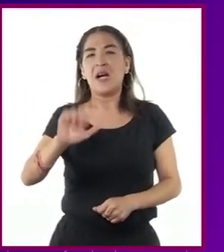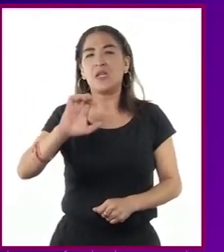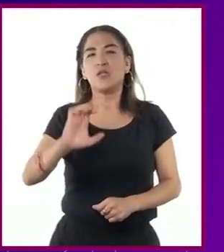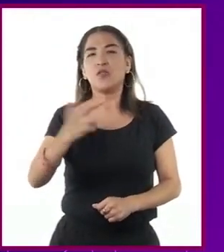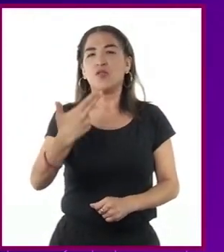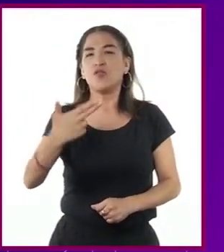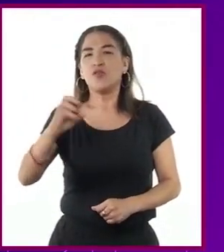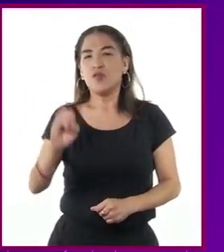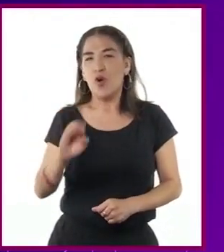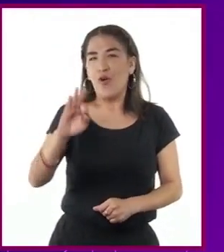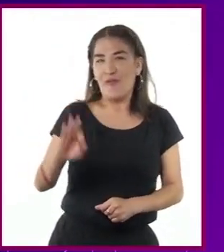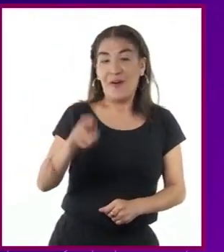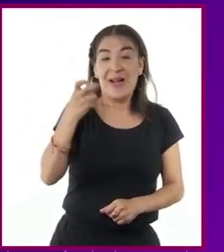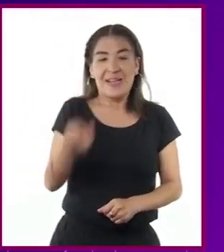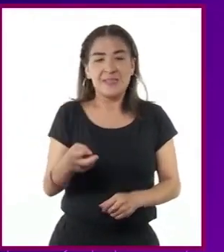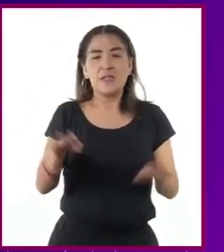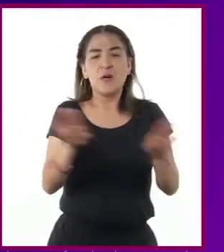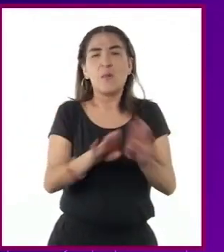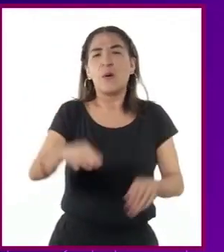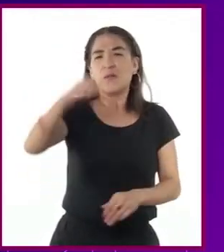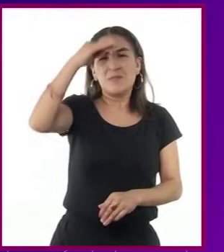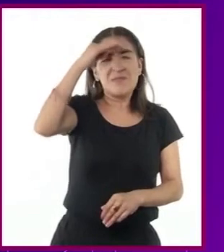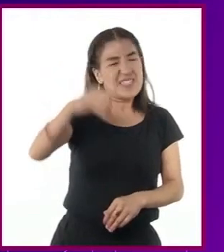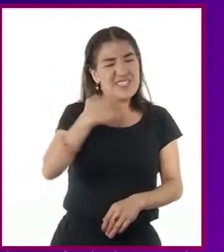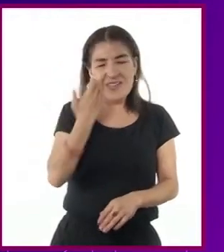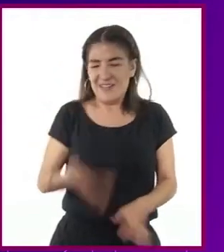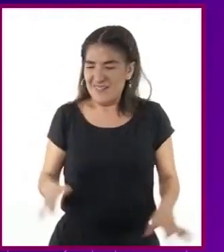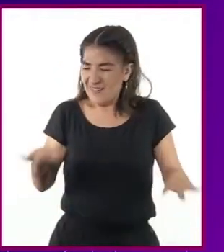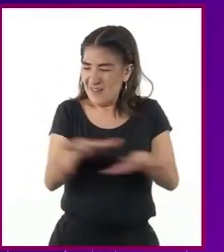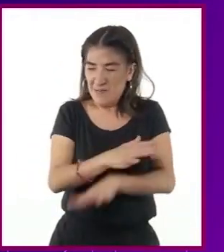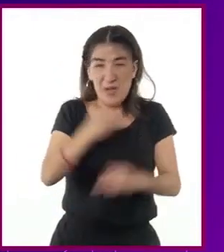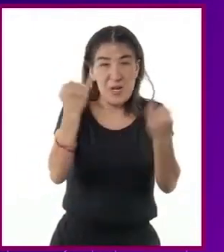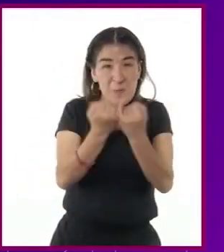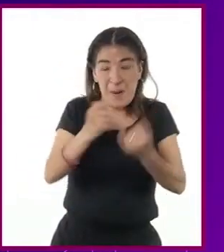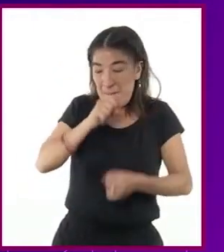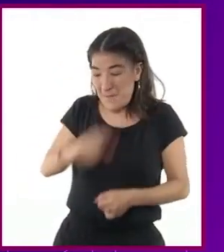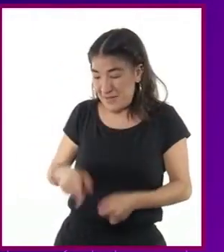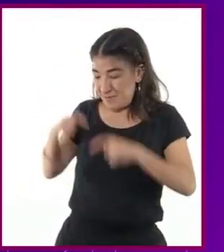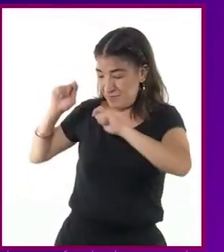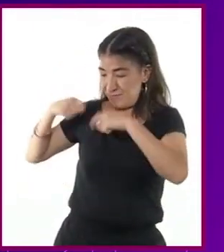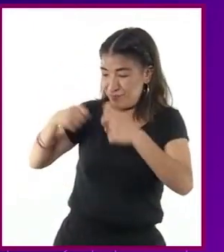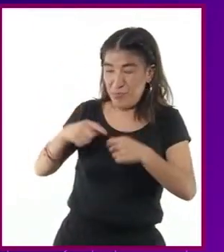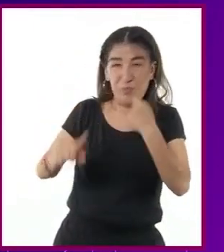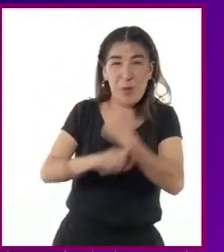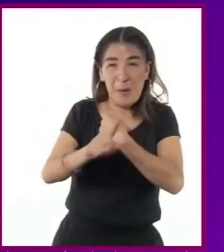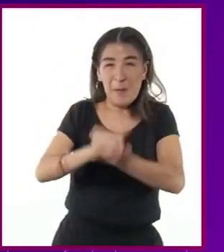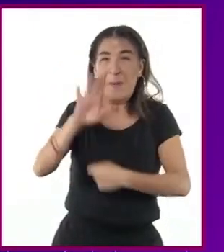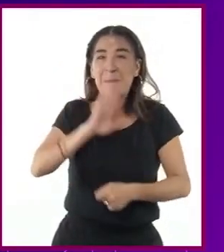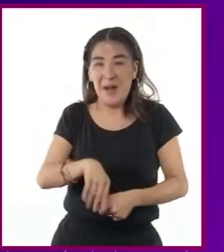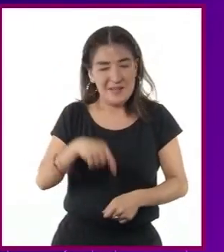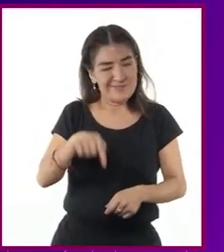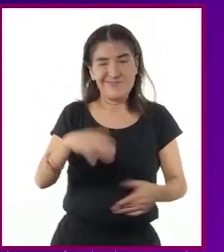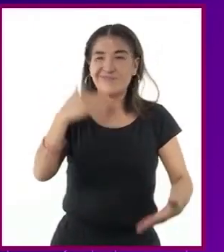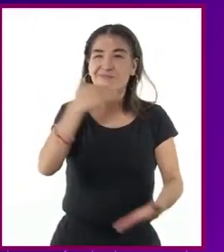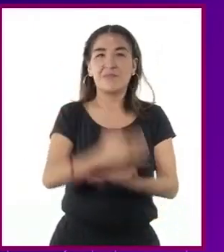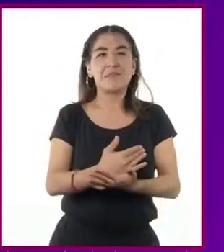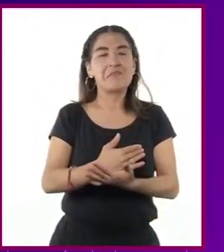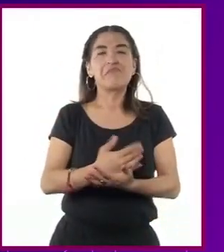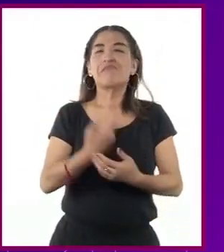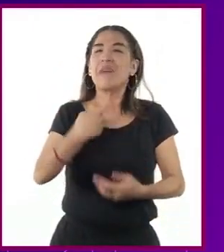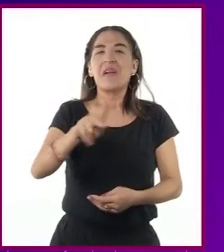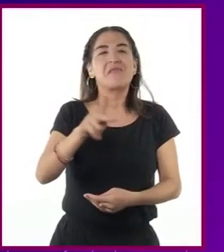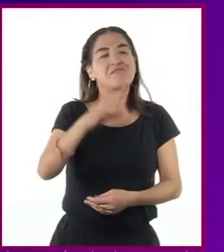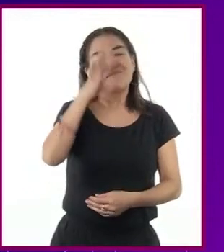y quiso cambiar el modelo, completamente el modelo económico soviético, pero se vino abajo.